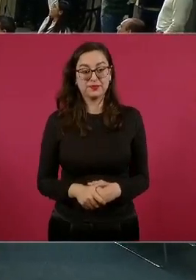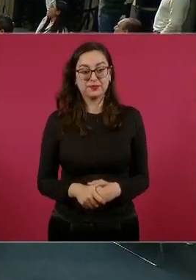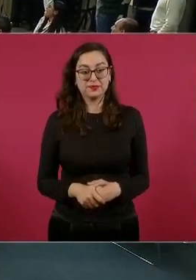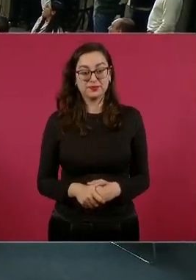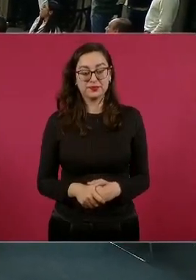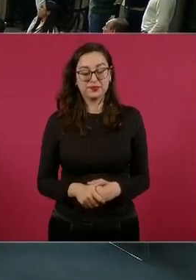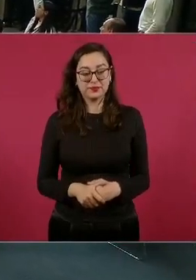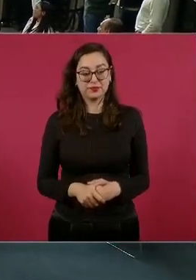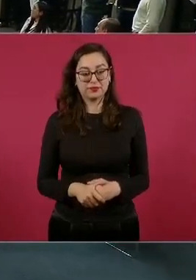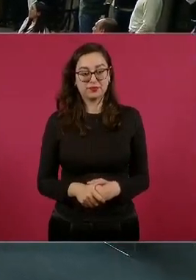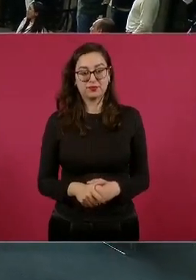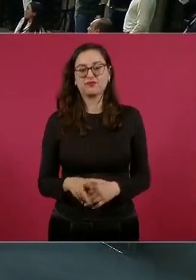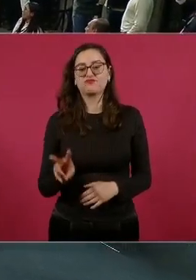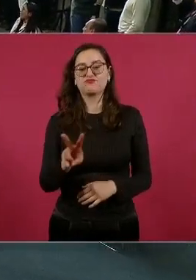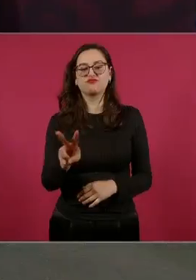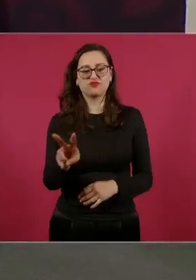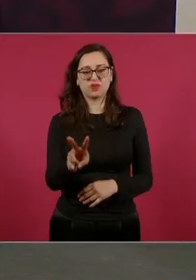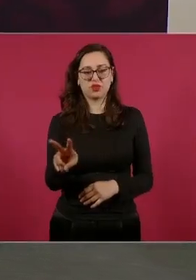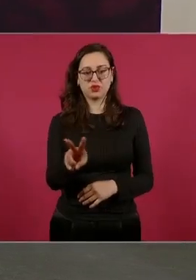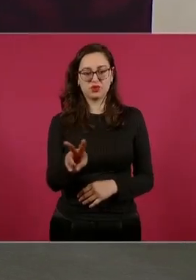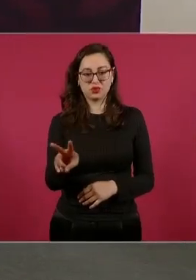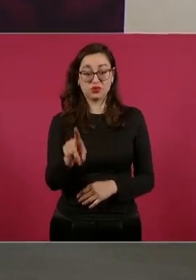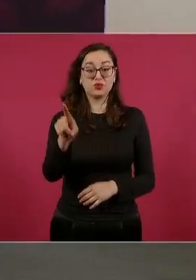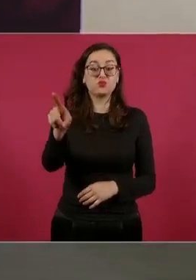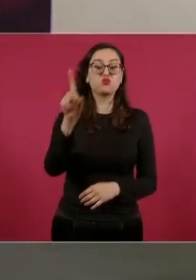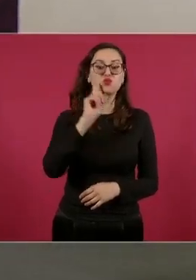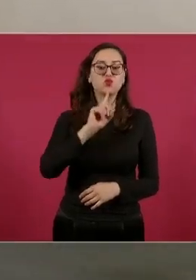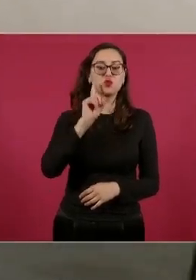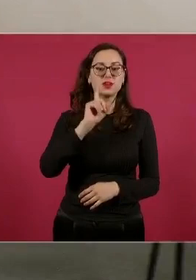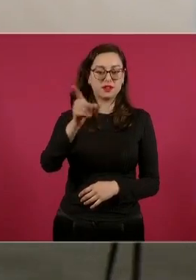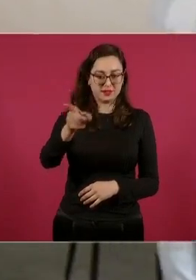ustedes dos. ¡Ay, la compañía! ¡Ay,